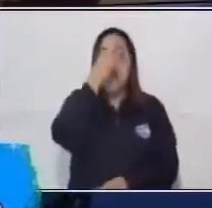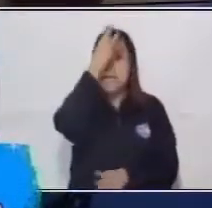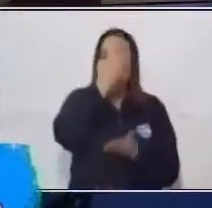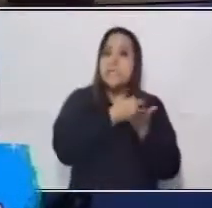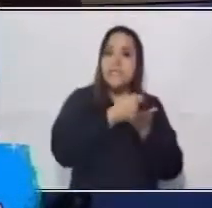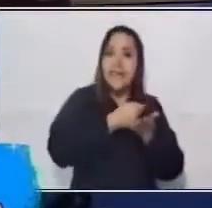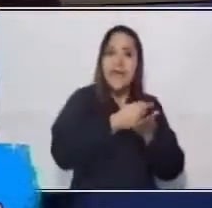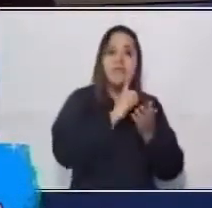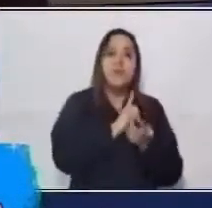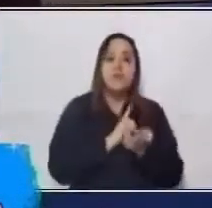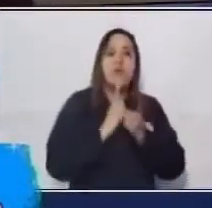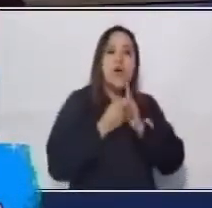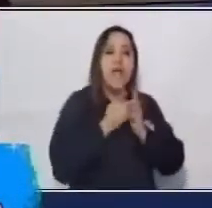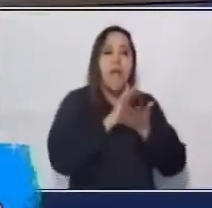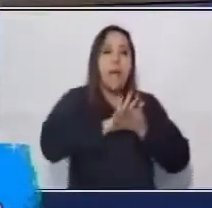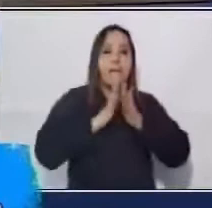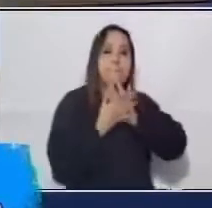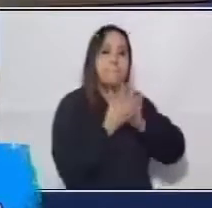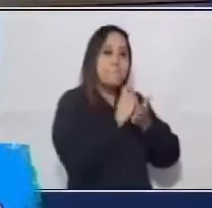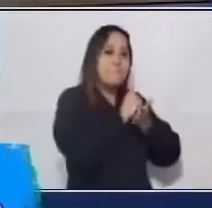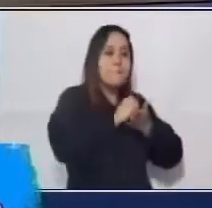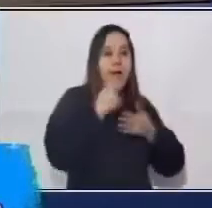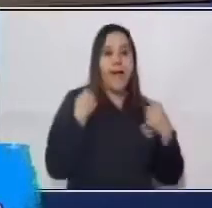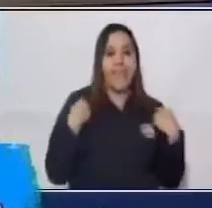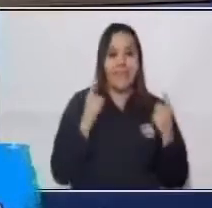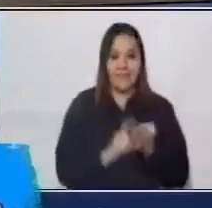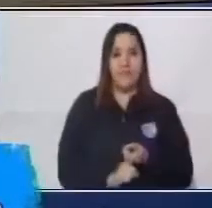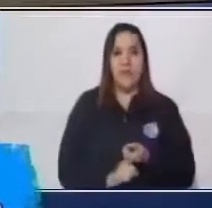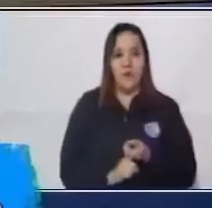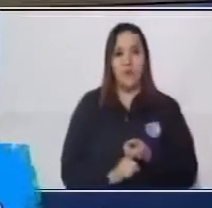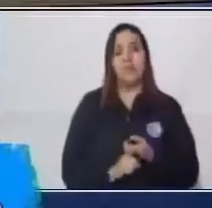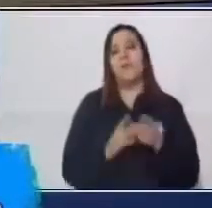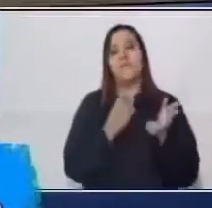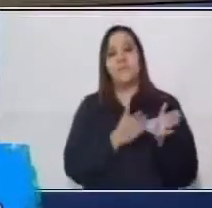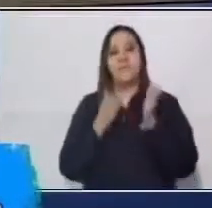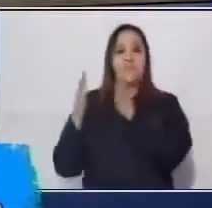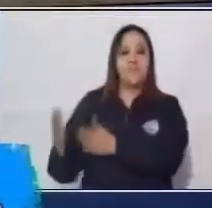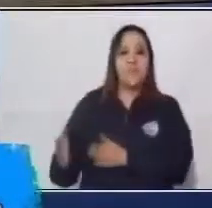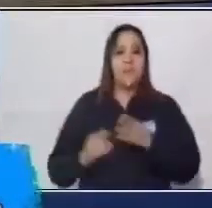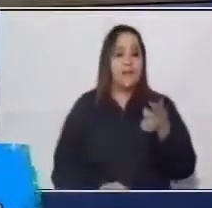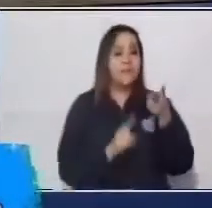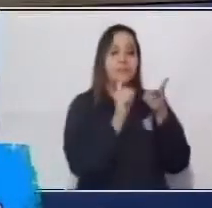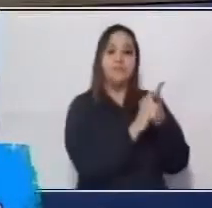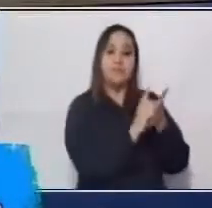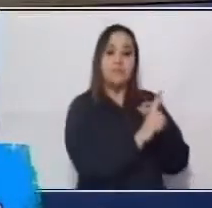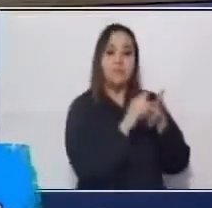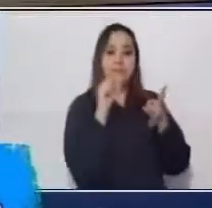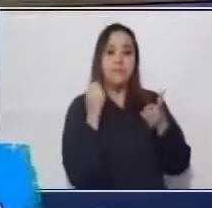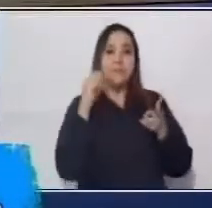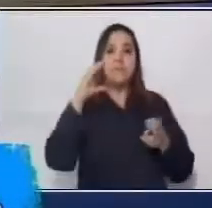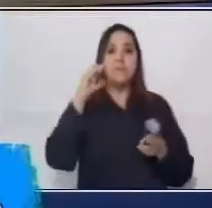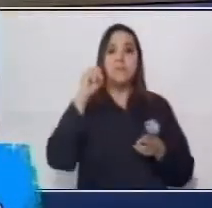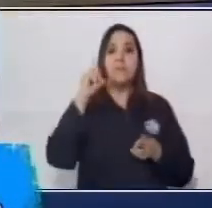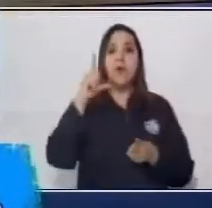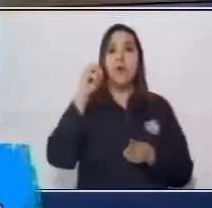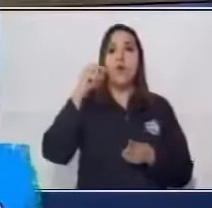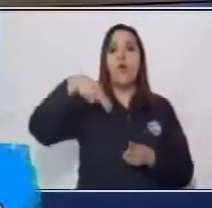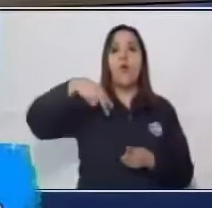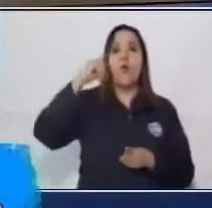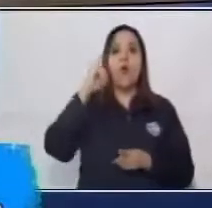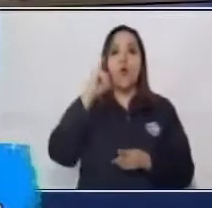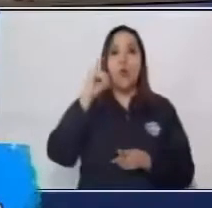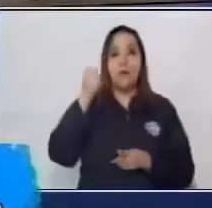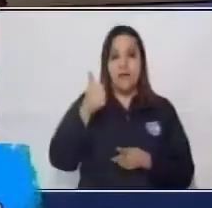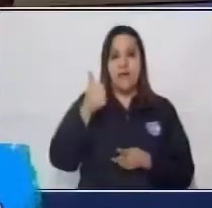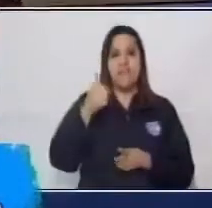Seguidamente, dentro de nuestro recorrido en la línea del tiempo empieza la colonia, la conquista.